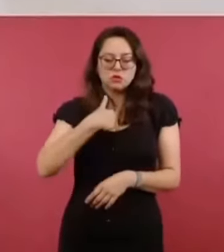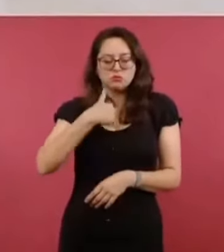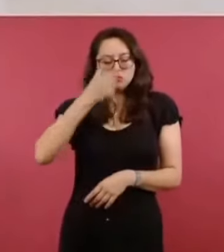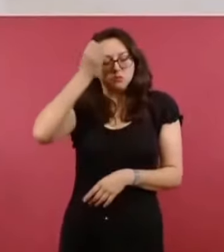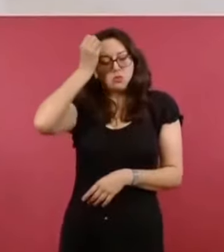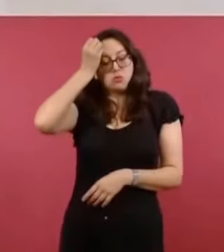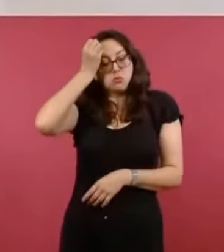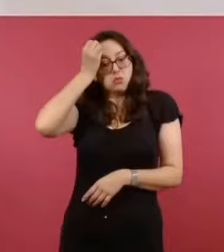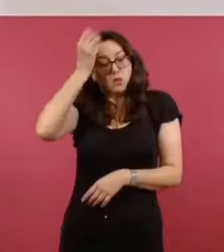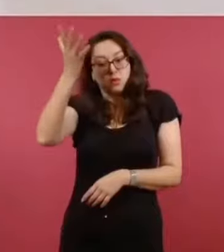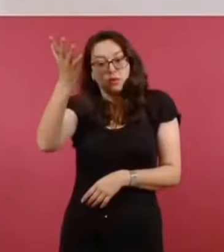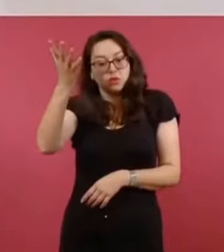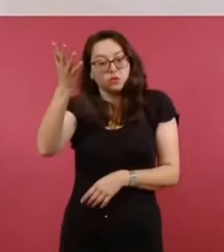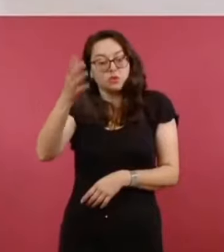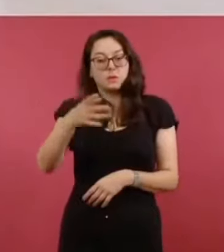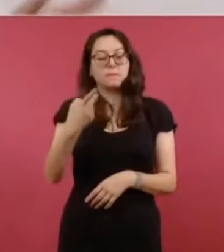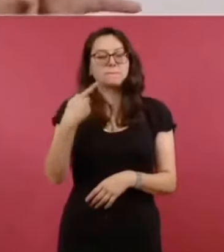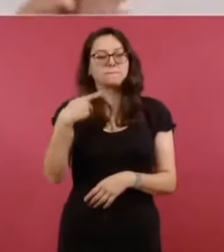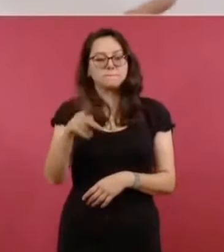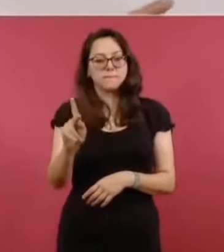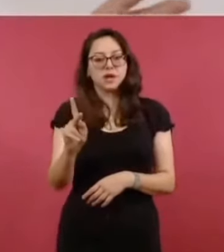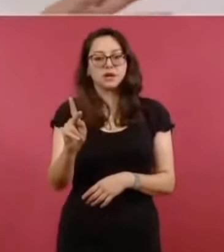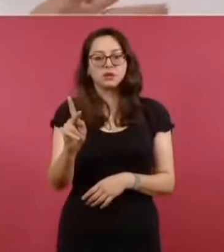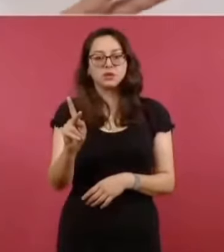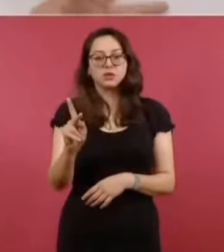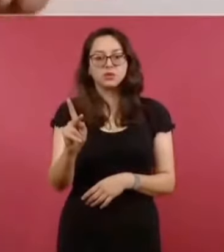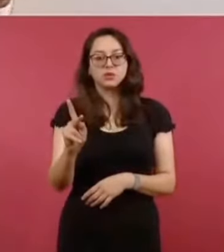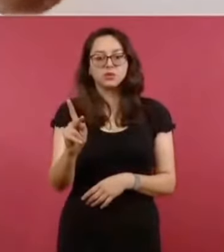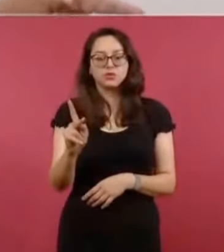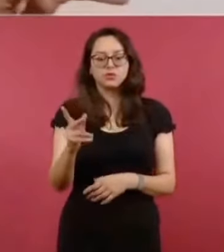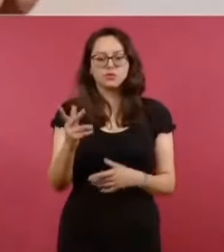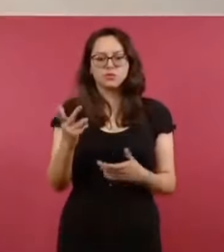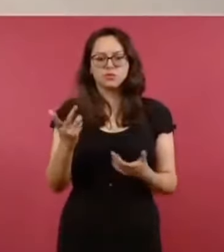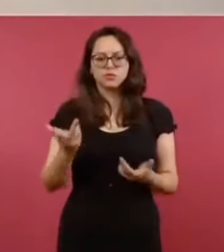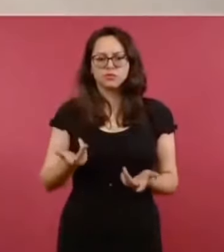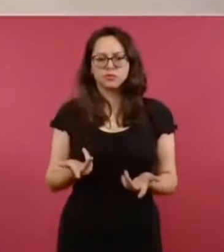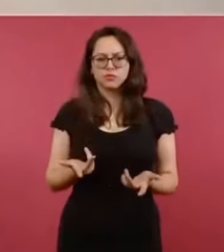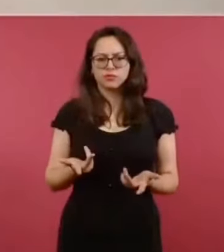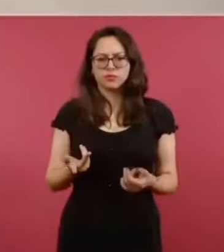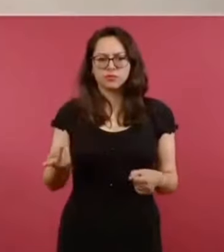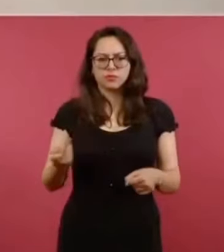igual, universal y todo, es que en toda esta